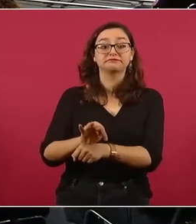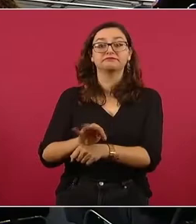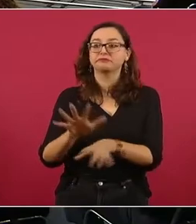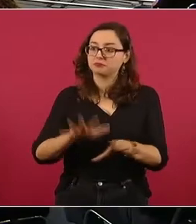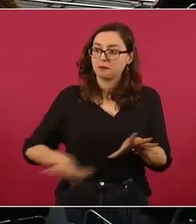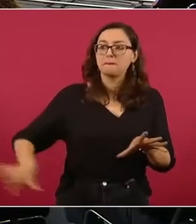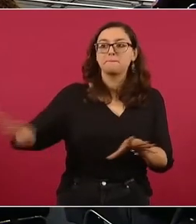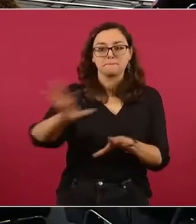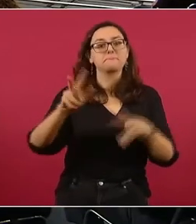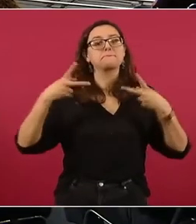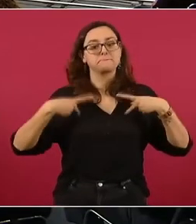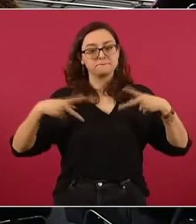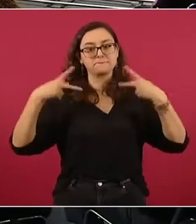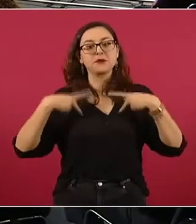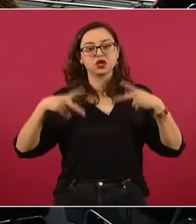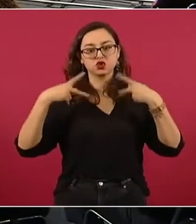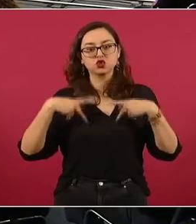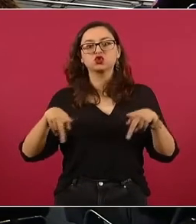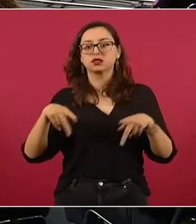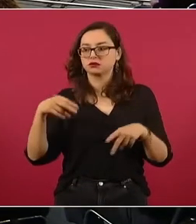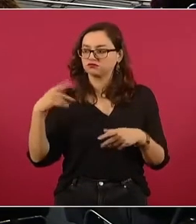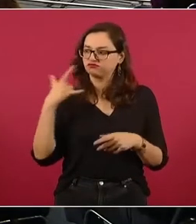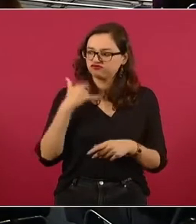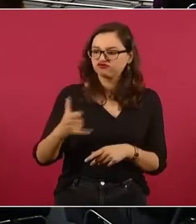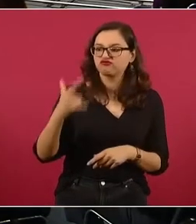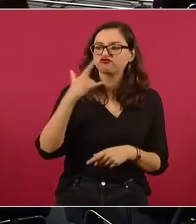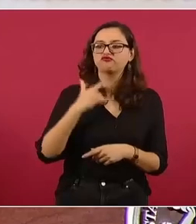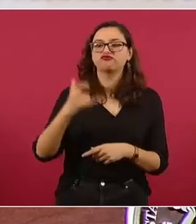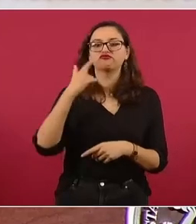con la protección de los animales, por ejemplo.